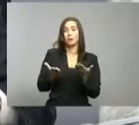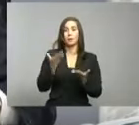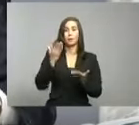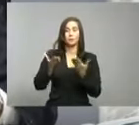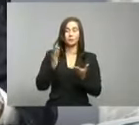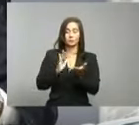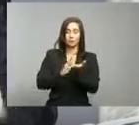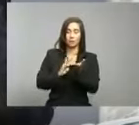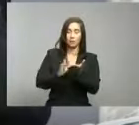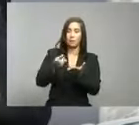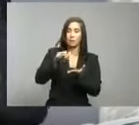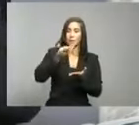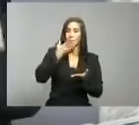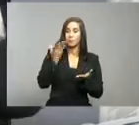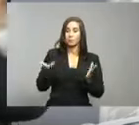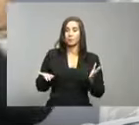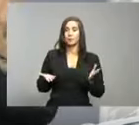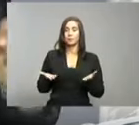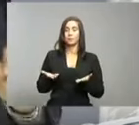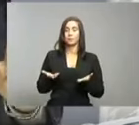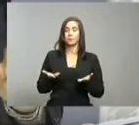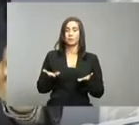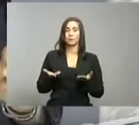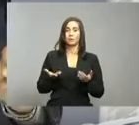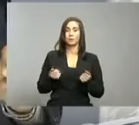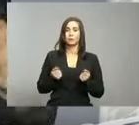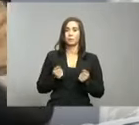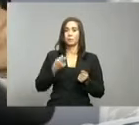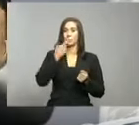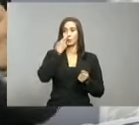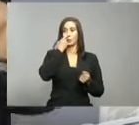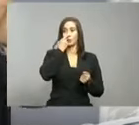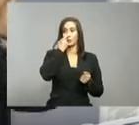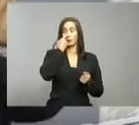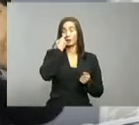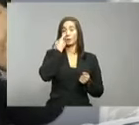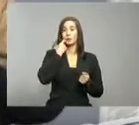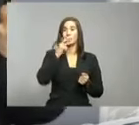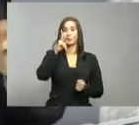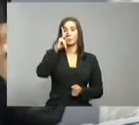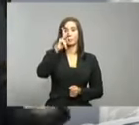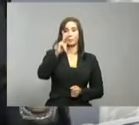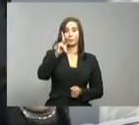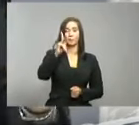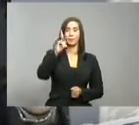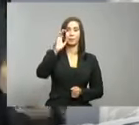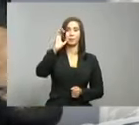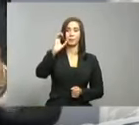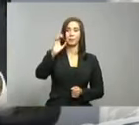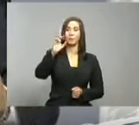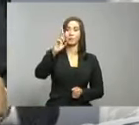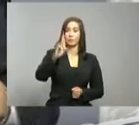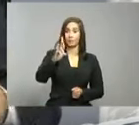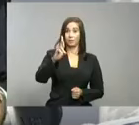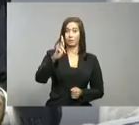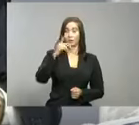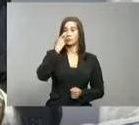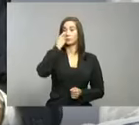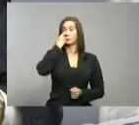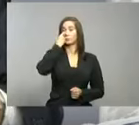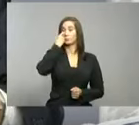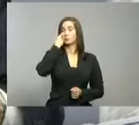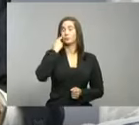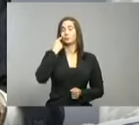usando en los casos de PCR no estoy hablando de pruebas rápidas sino de PCR